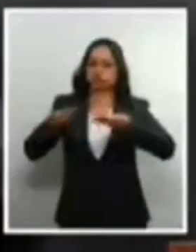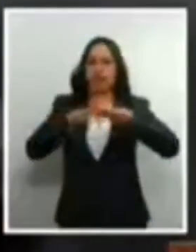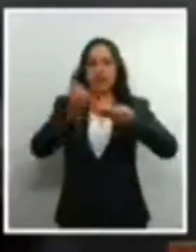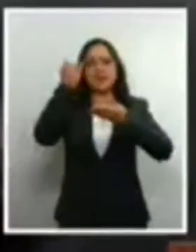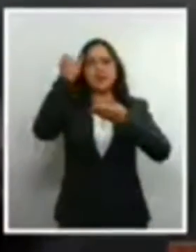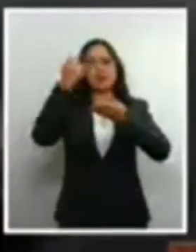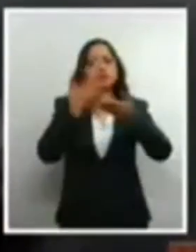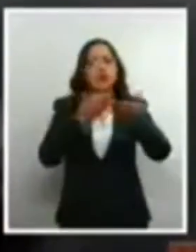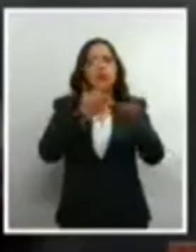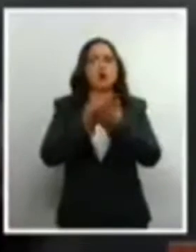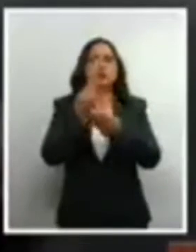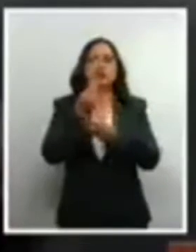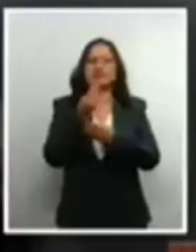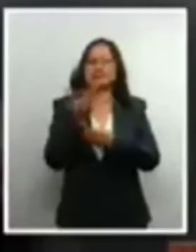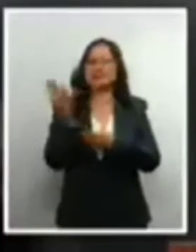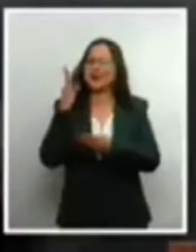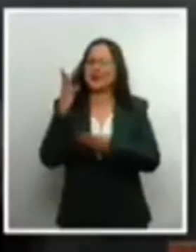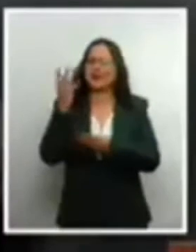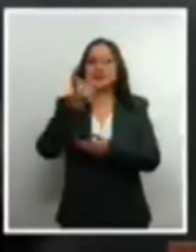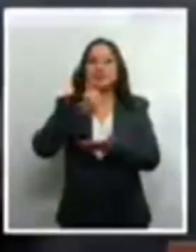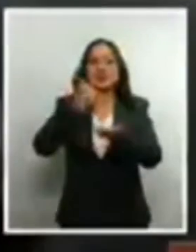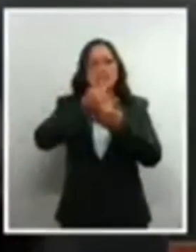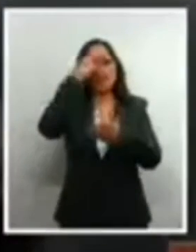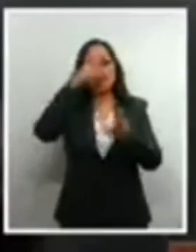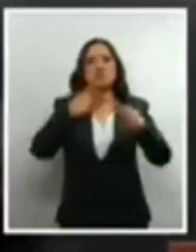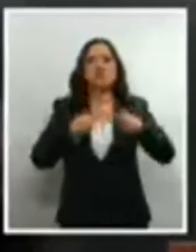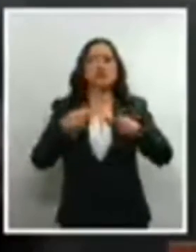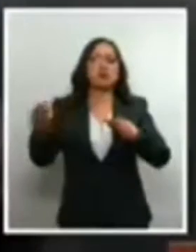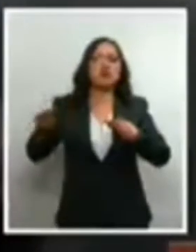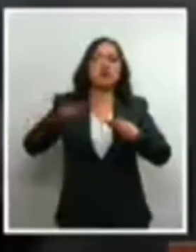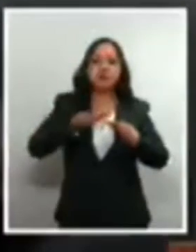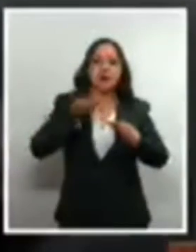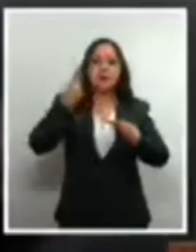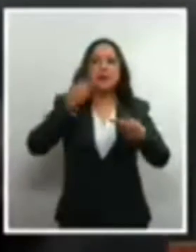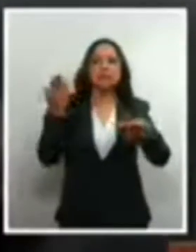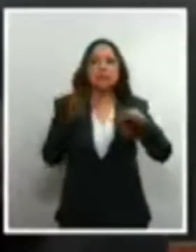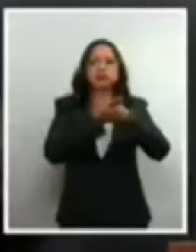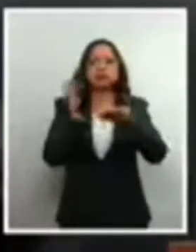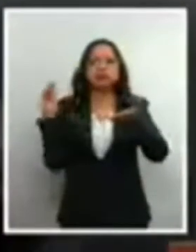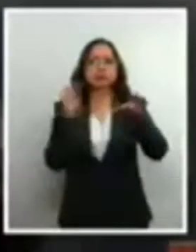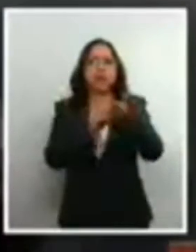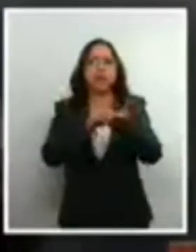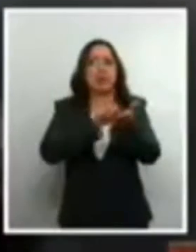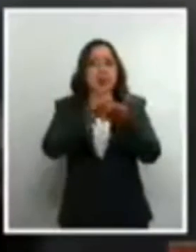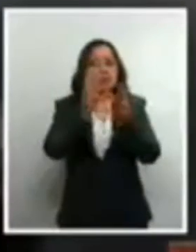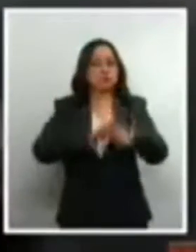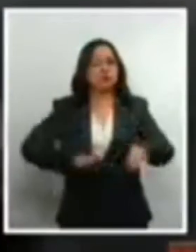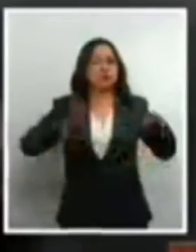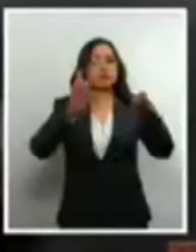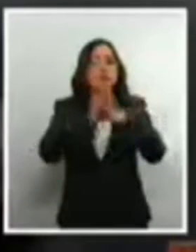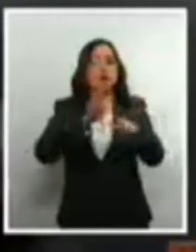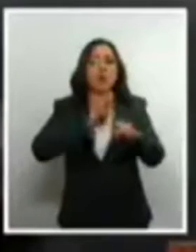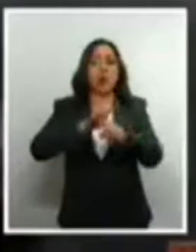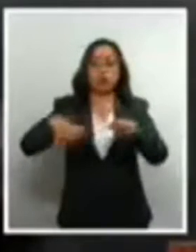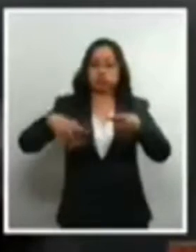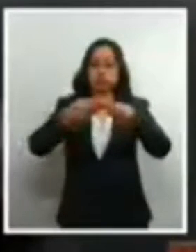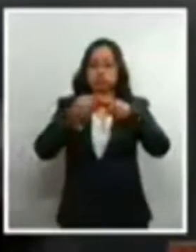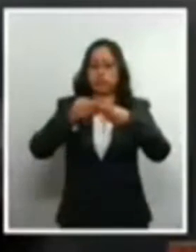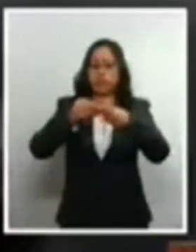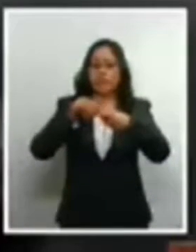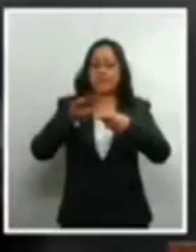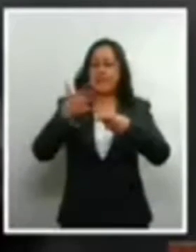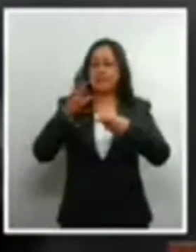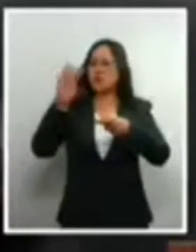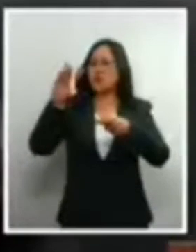de ciudadanos de la Ciudad de México para incluir este derecho fundamental y que una de ellas tuvo más de 90 mil